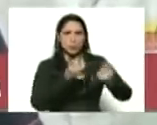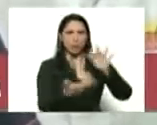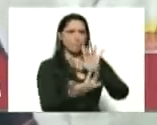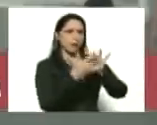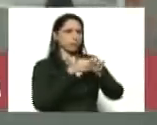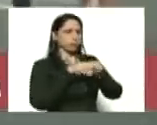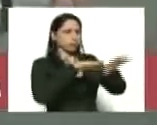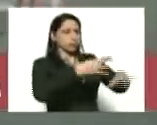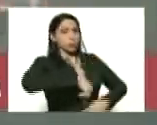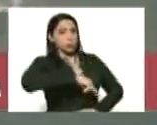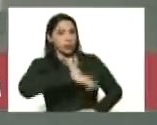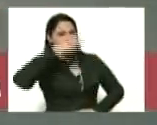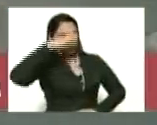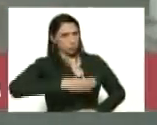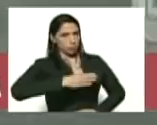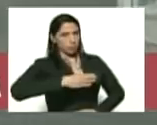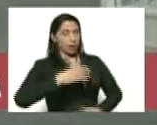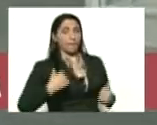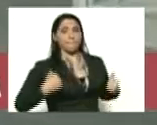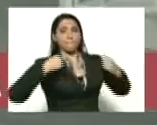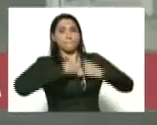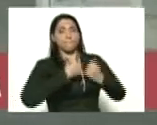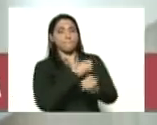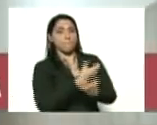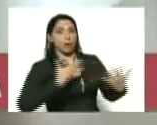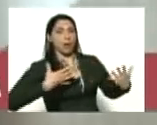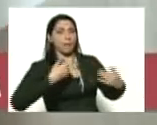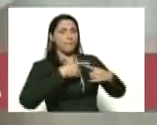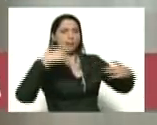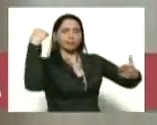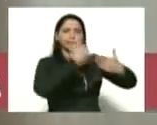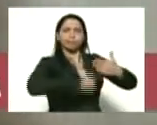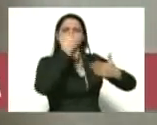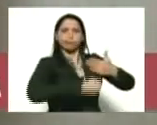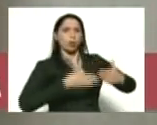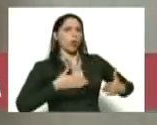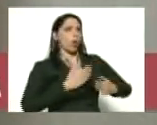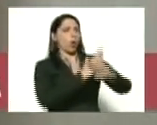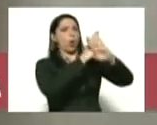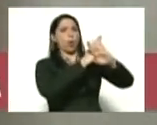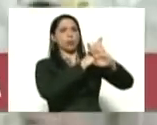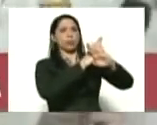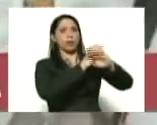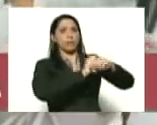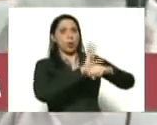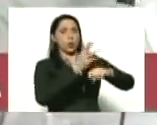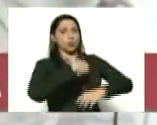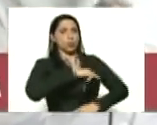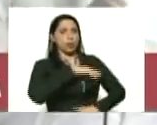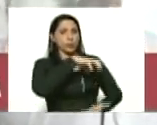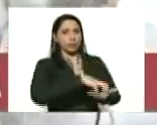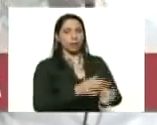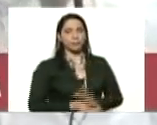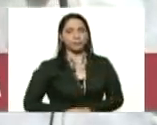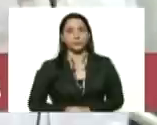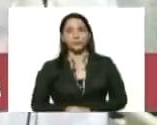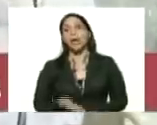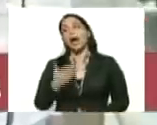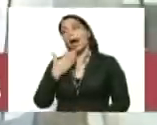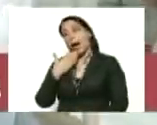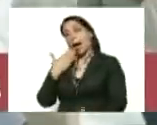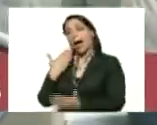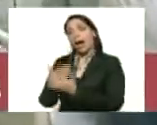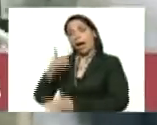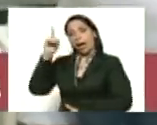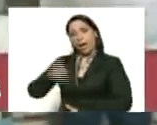lo despliegue de nuestro ejército de Bata Blanca para la lucha en contra del COVID en nuestro territorio gracias doctor Cabrera y tenemos